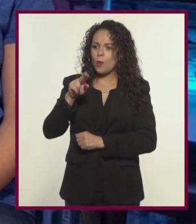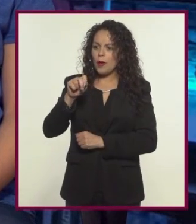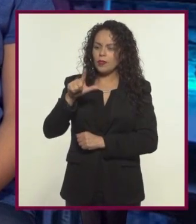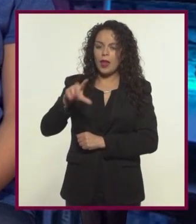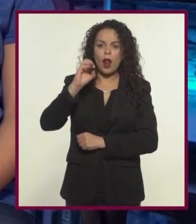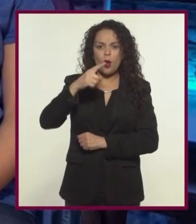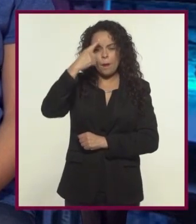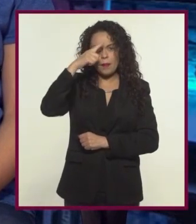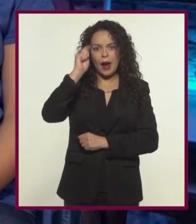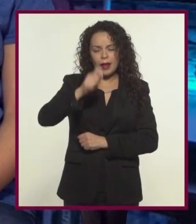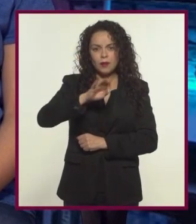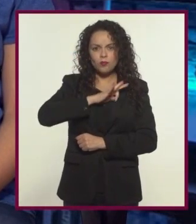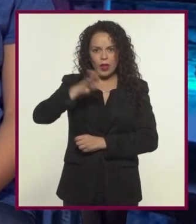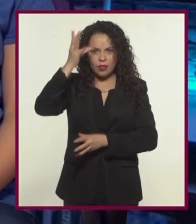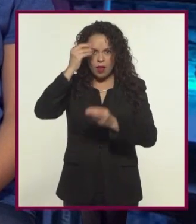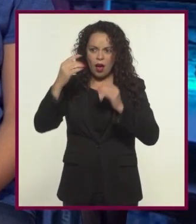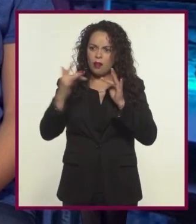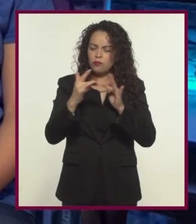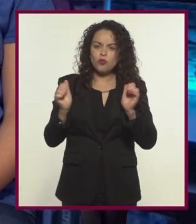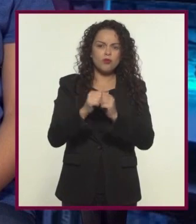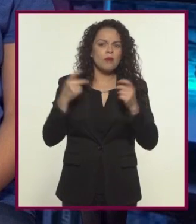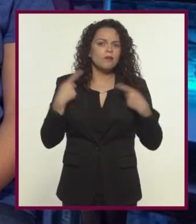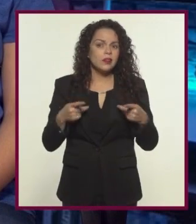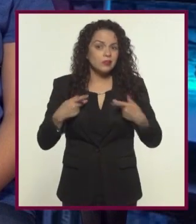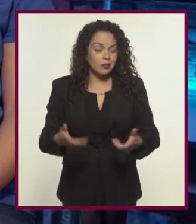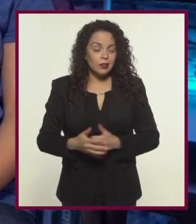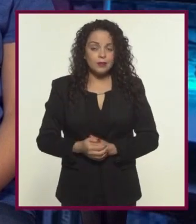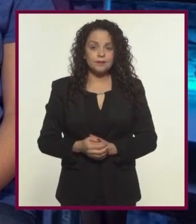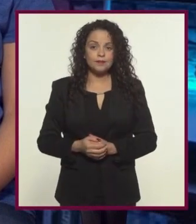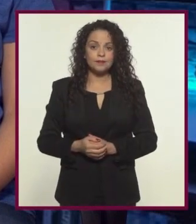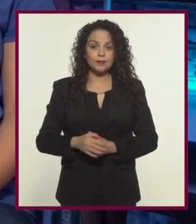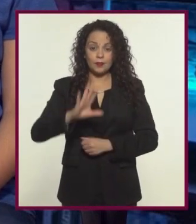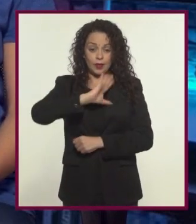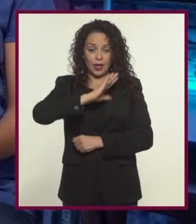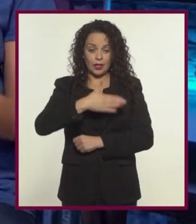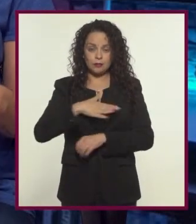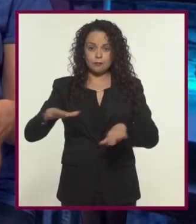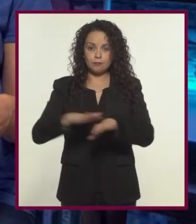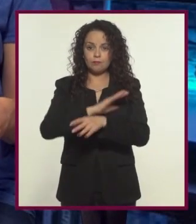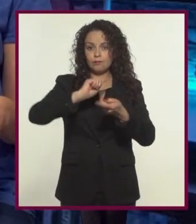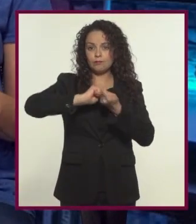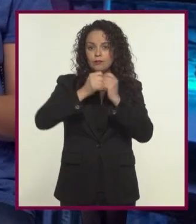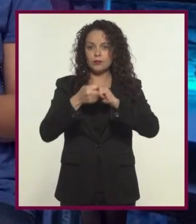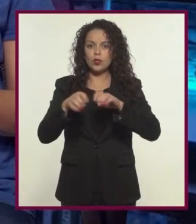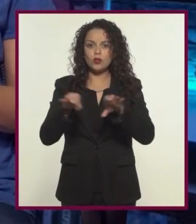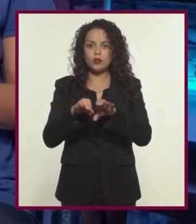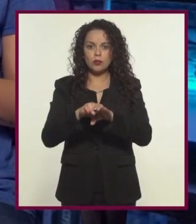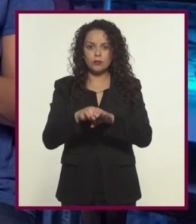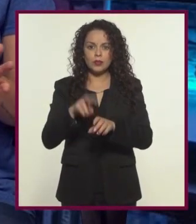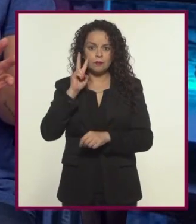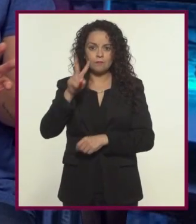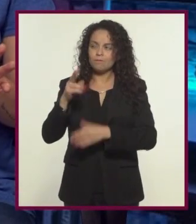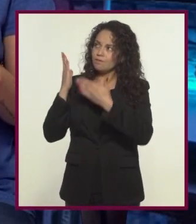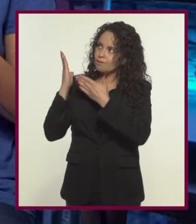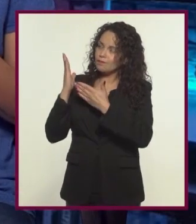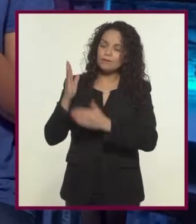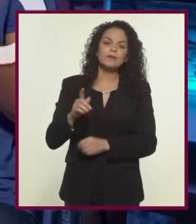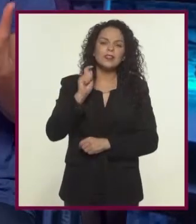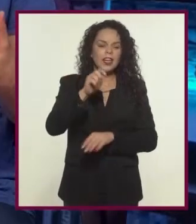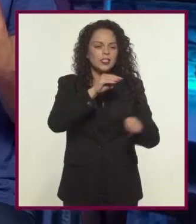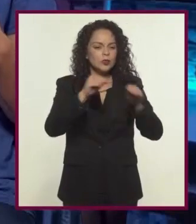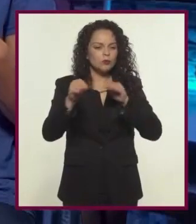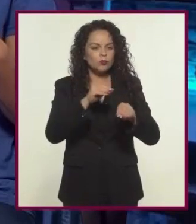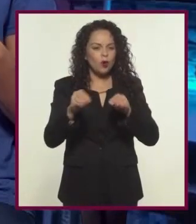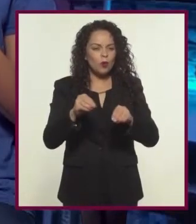documentales interactivos que ofrecen nuevas vías para interactuar con el público En español podría traducirse simplemente como